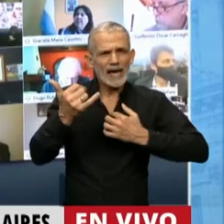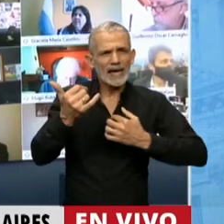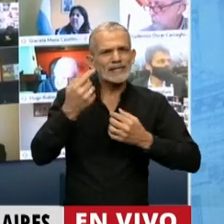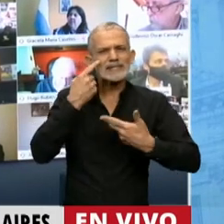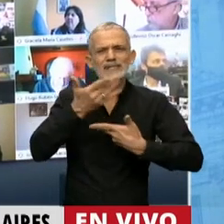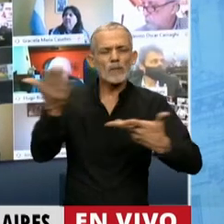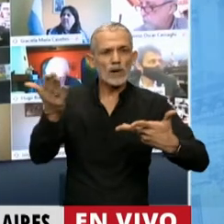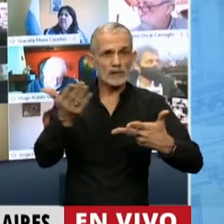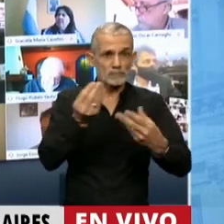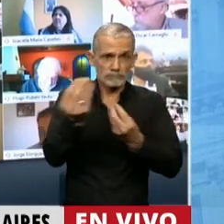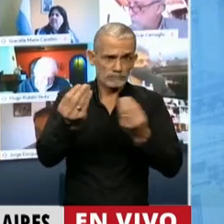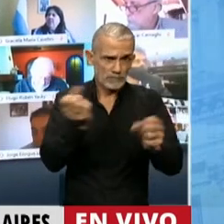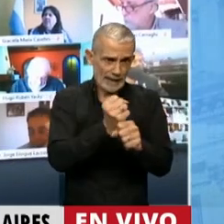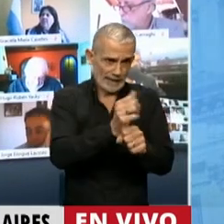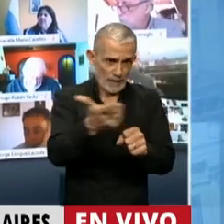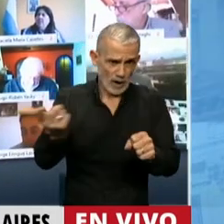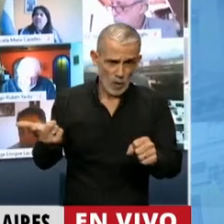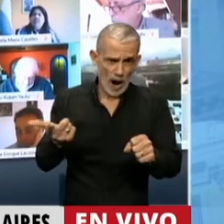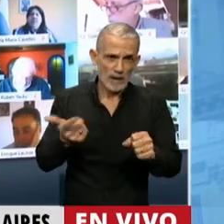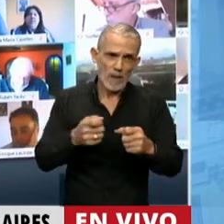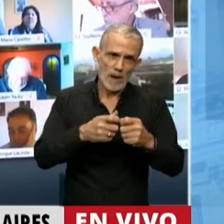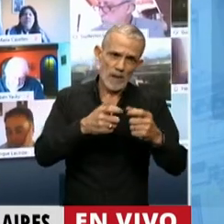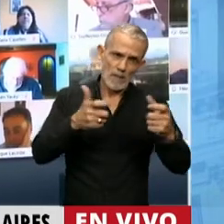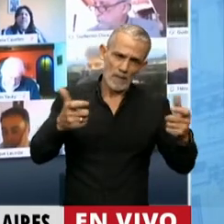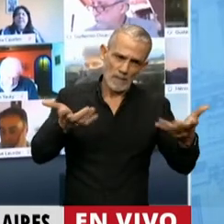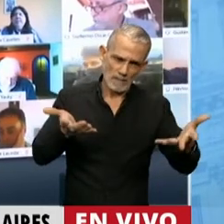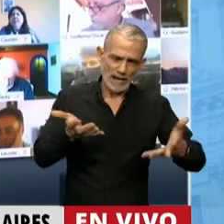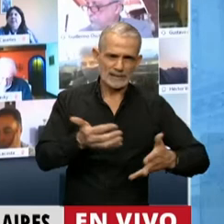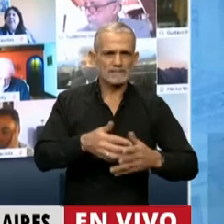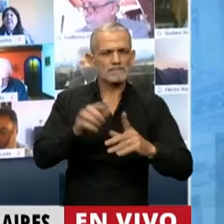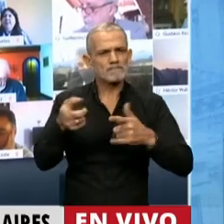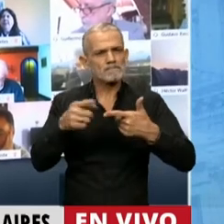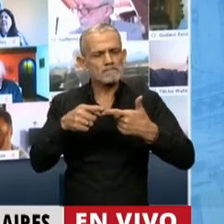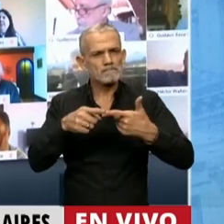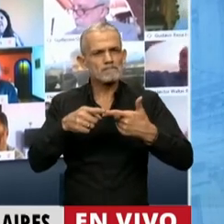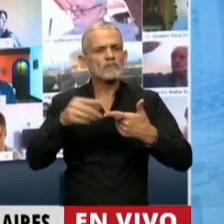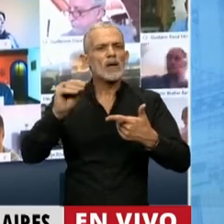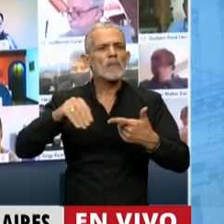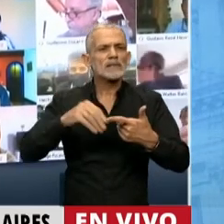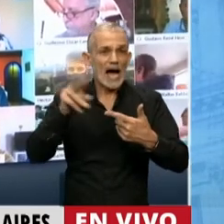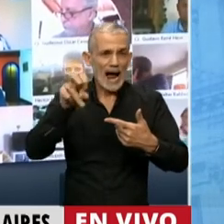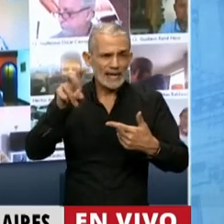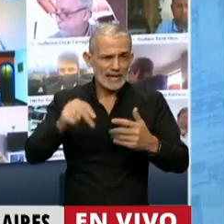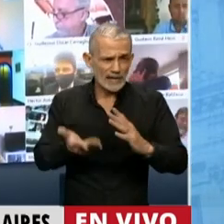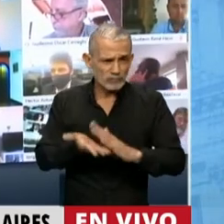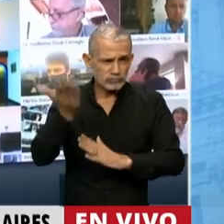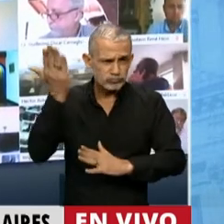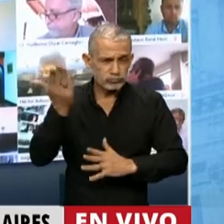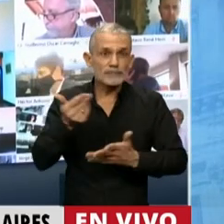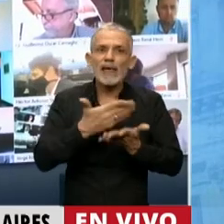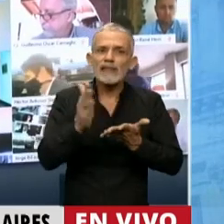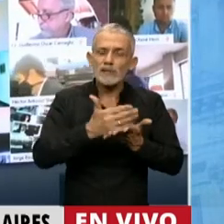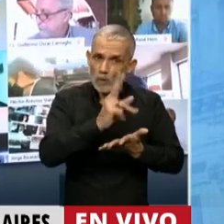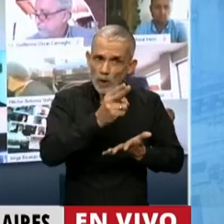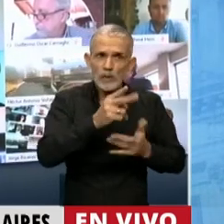crisis de la desocupación, que va en aumento, del aumento de los alquileres y los desalojos,